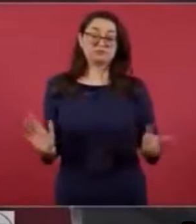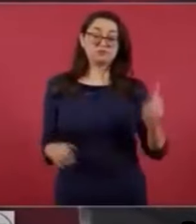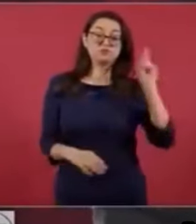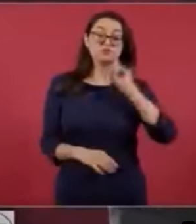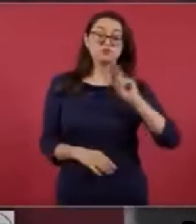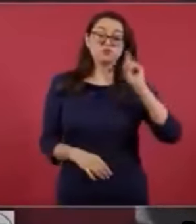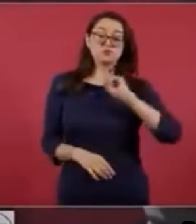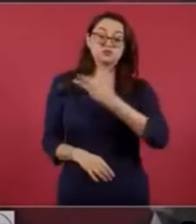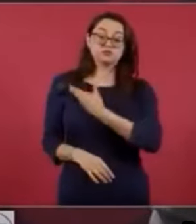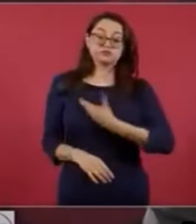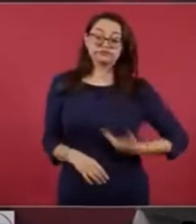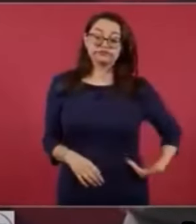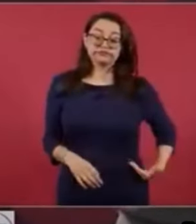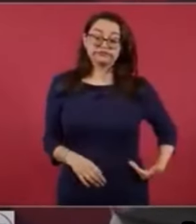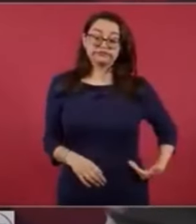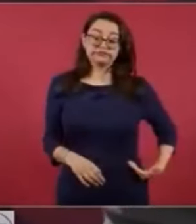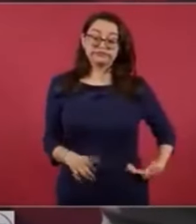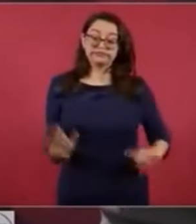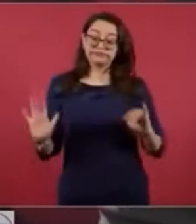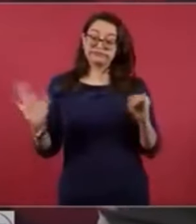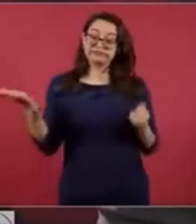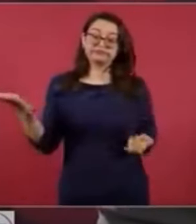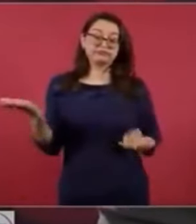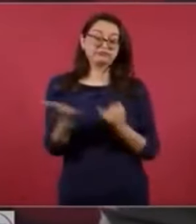presidenta constitucional,